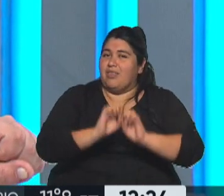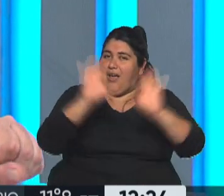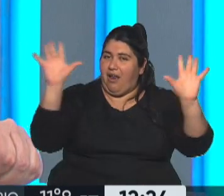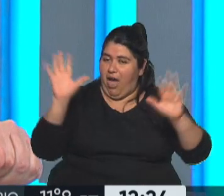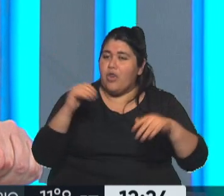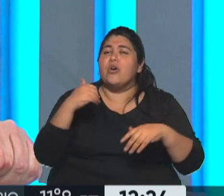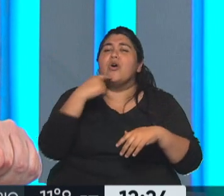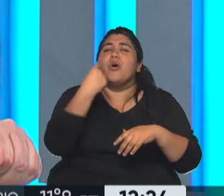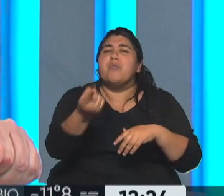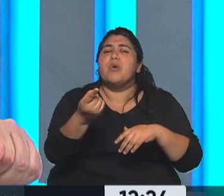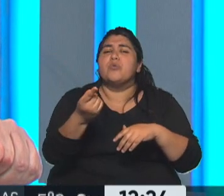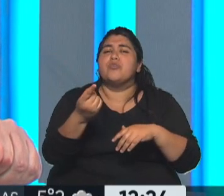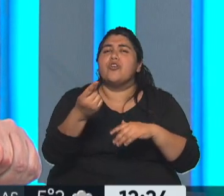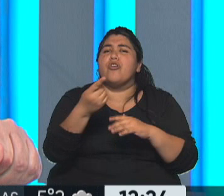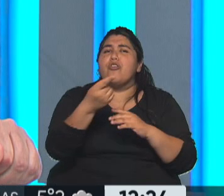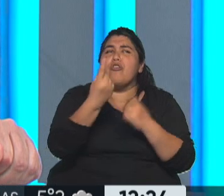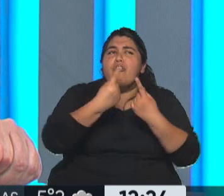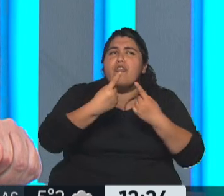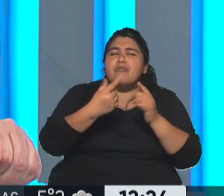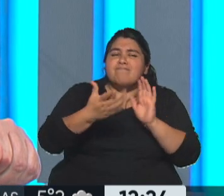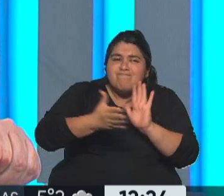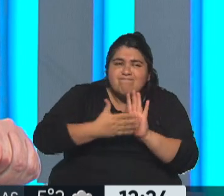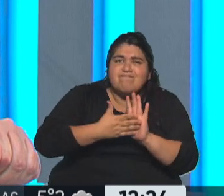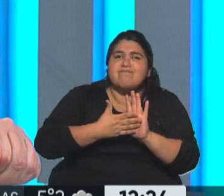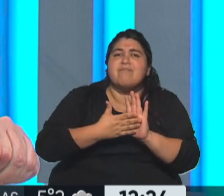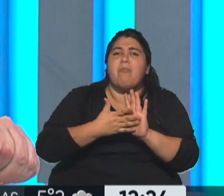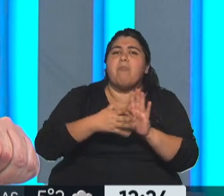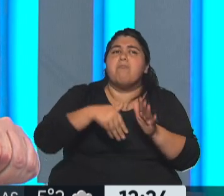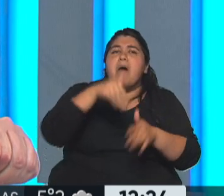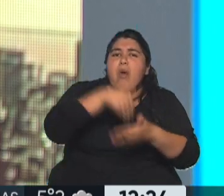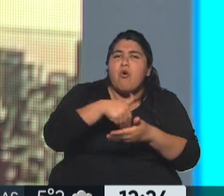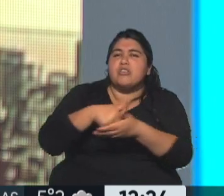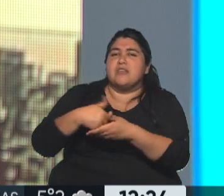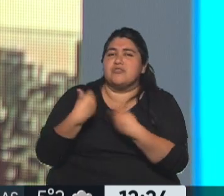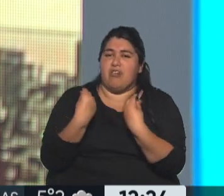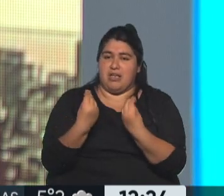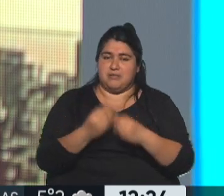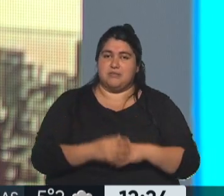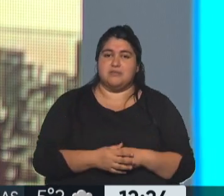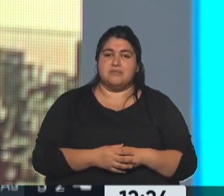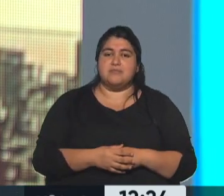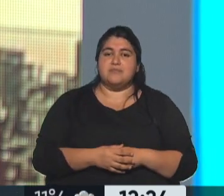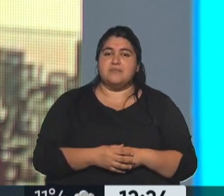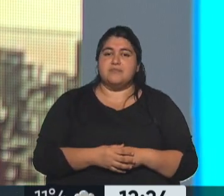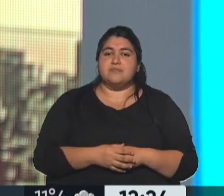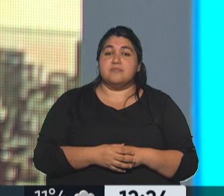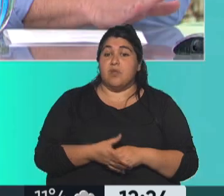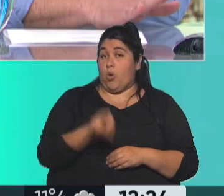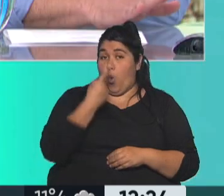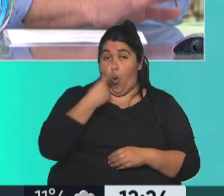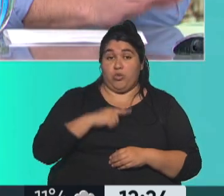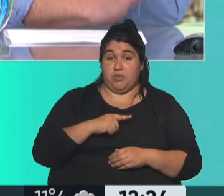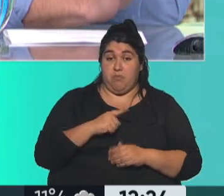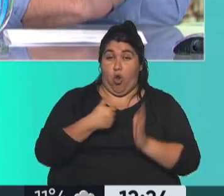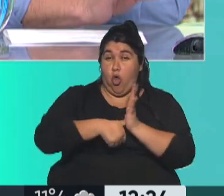¿Qué documentos están habilitados para votar en esta elección? Bueno, vos tenés que votar con tu último DNI.